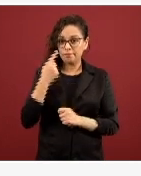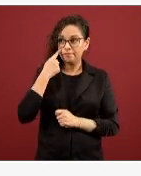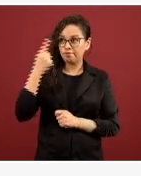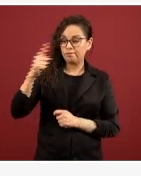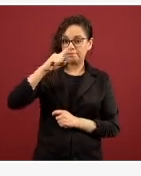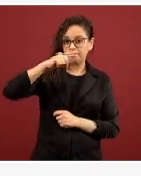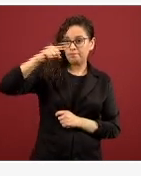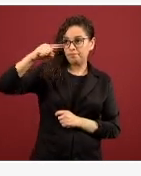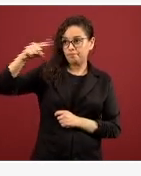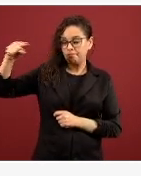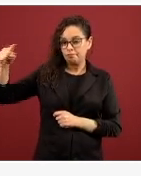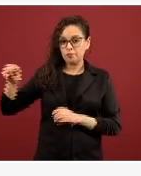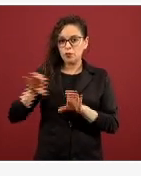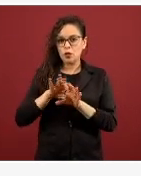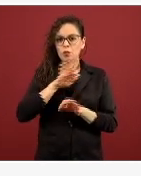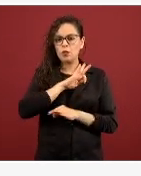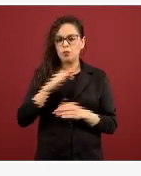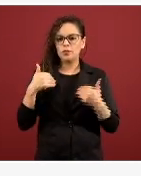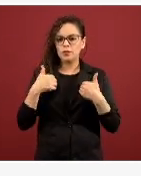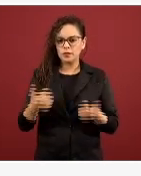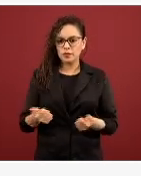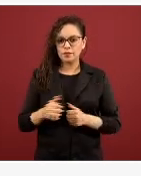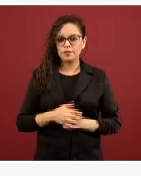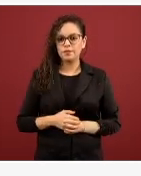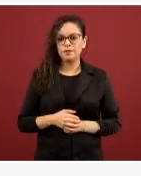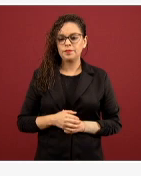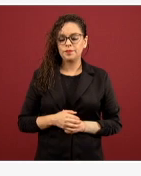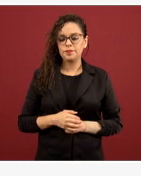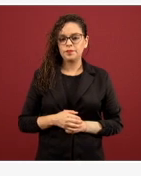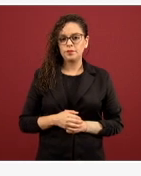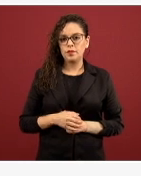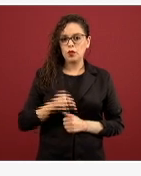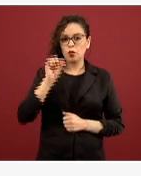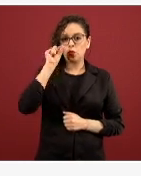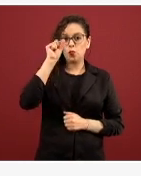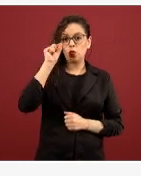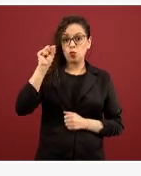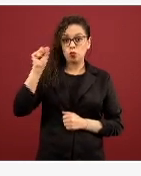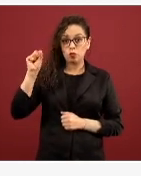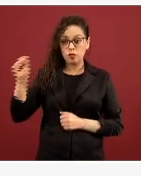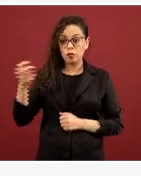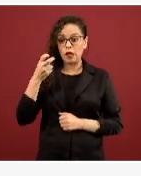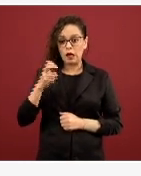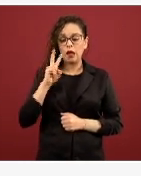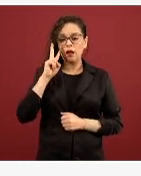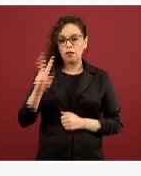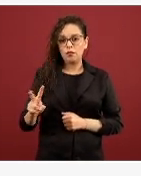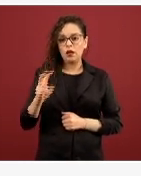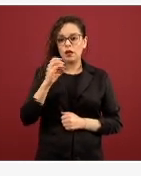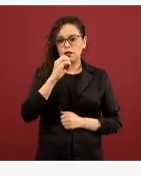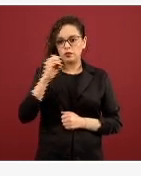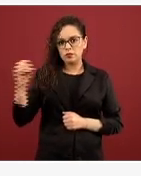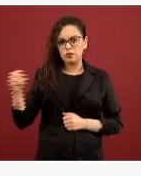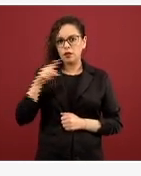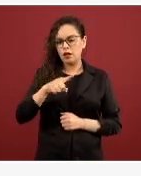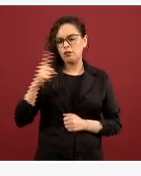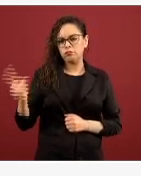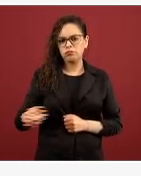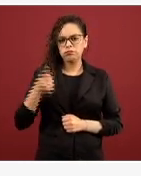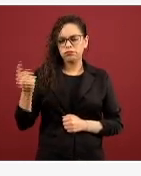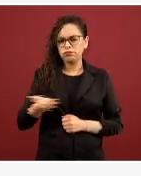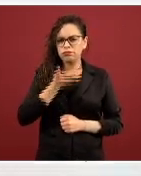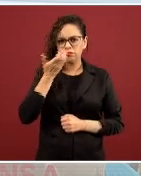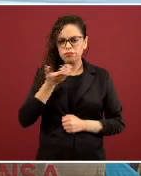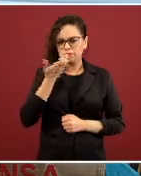interpreta de la siguiente manera, en donde se ve en la línea punteada estamos en cero variación, es el estado habitual de la movilidad,